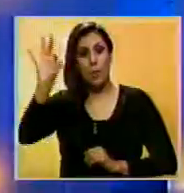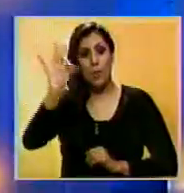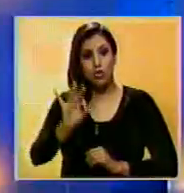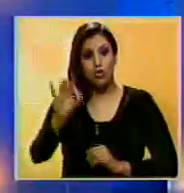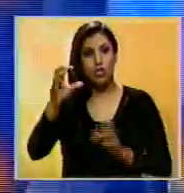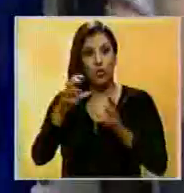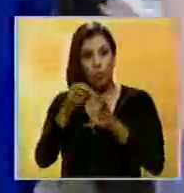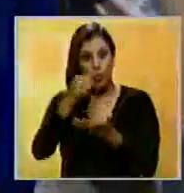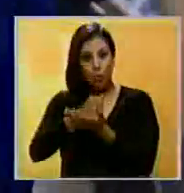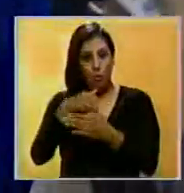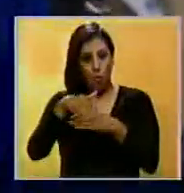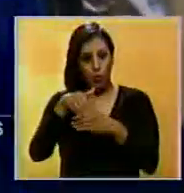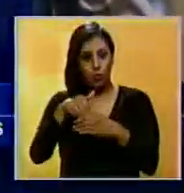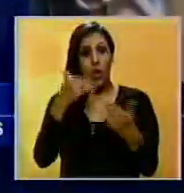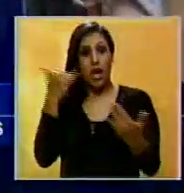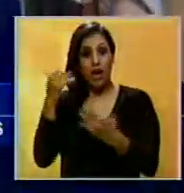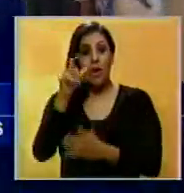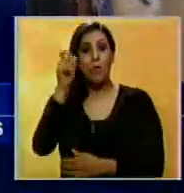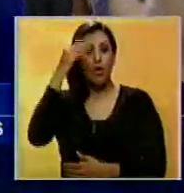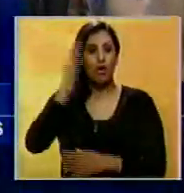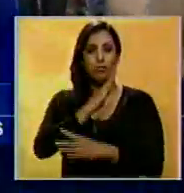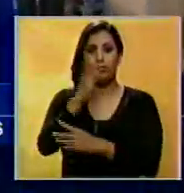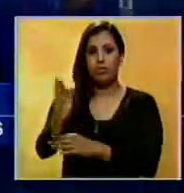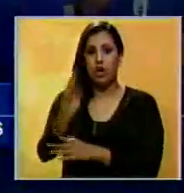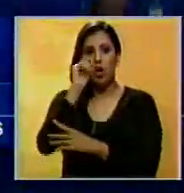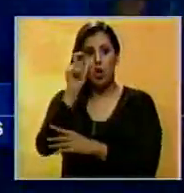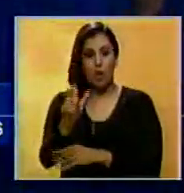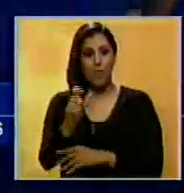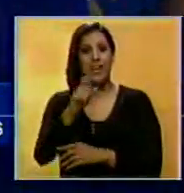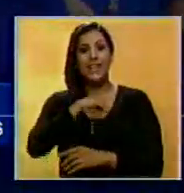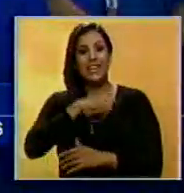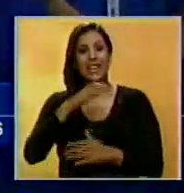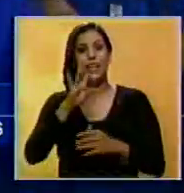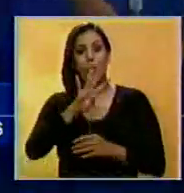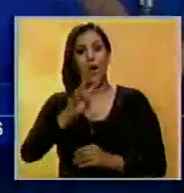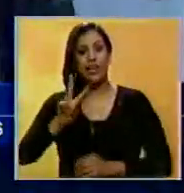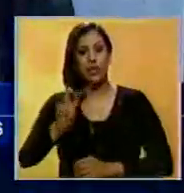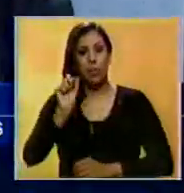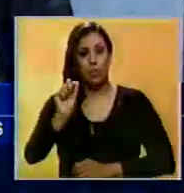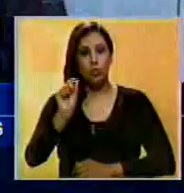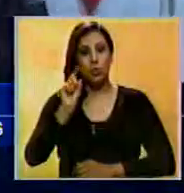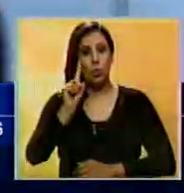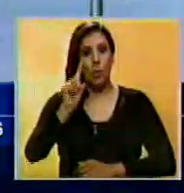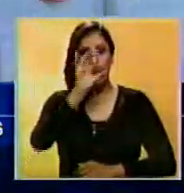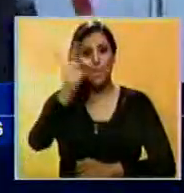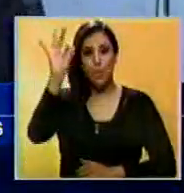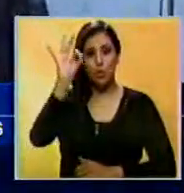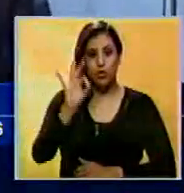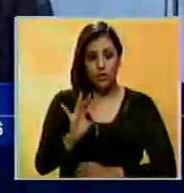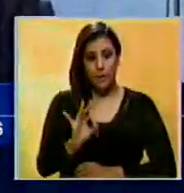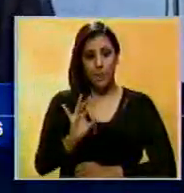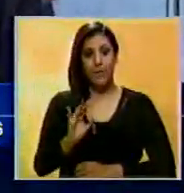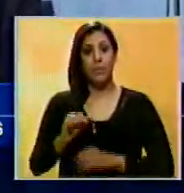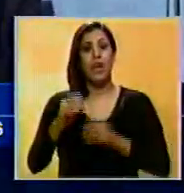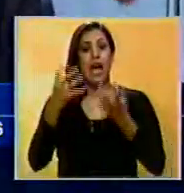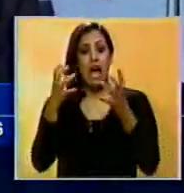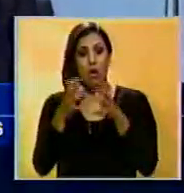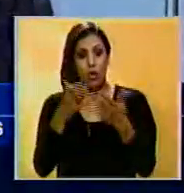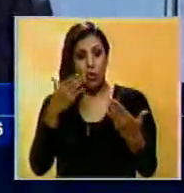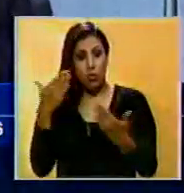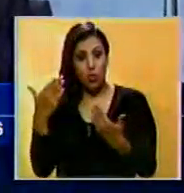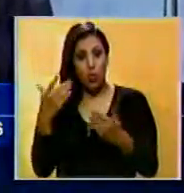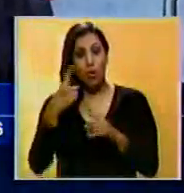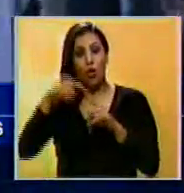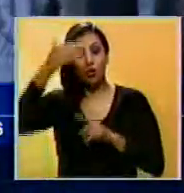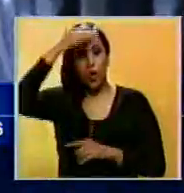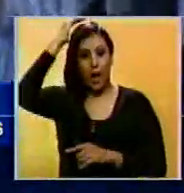republicanos. Clinton se impuso ante Bernie Sanders, quien logró el 42.1%. En la tolda republicana, Trump